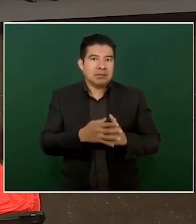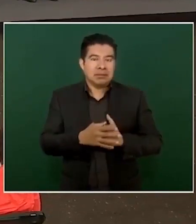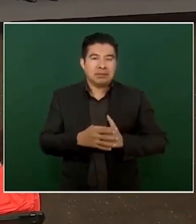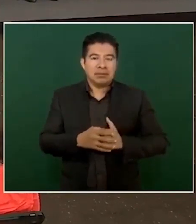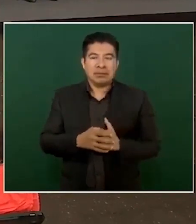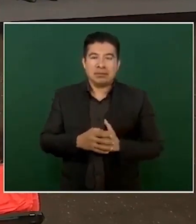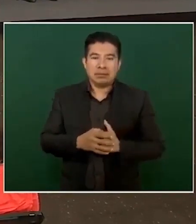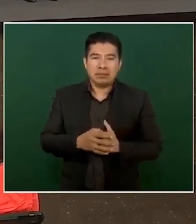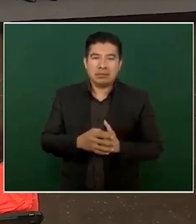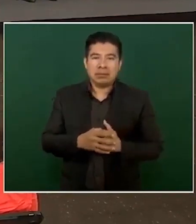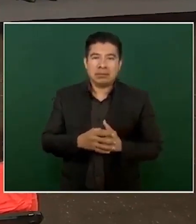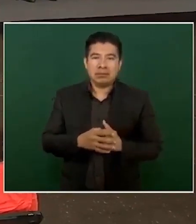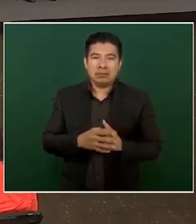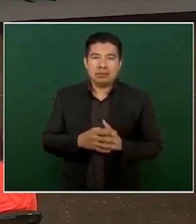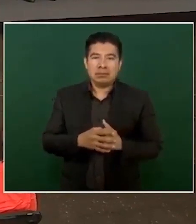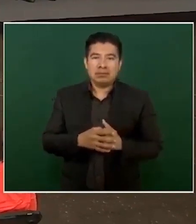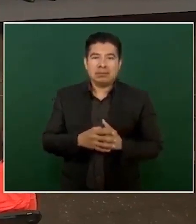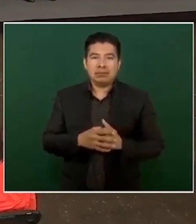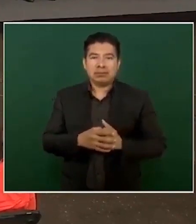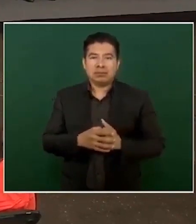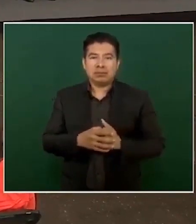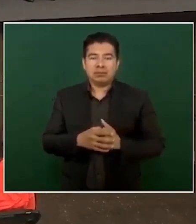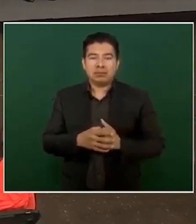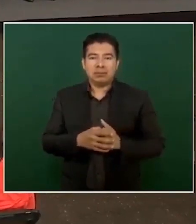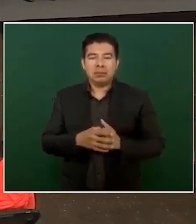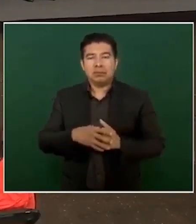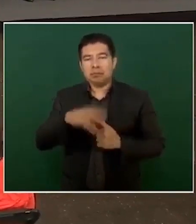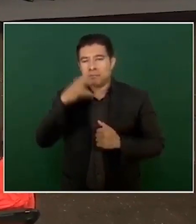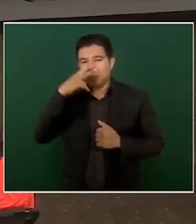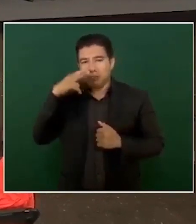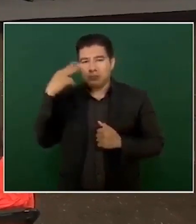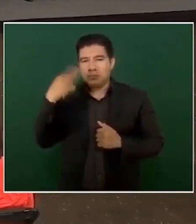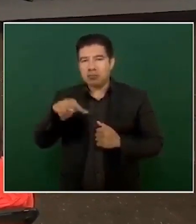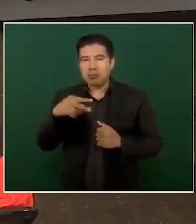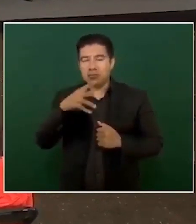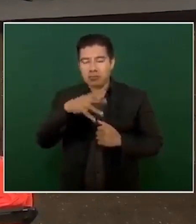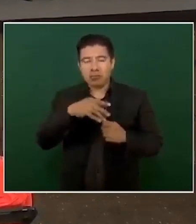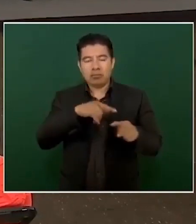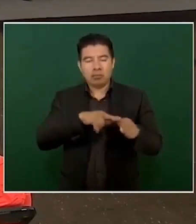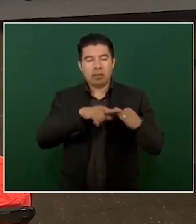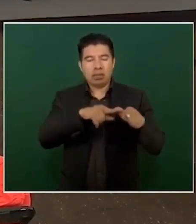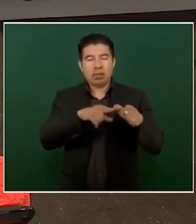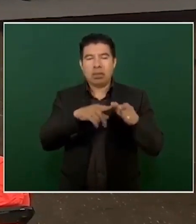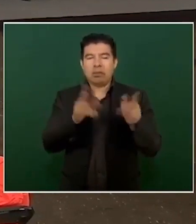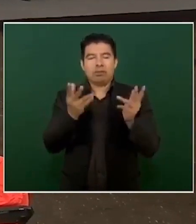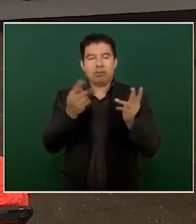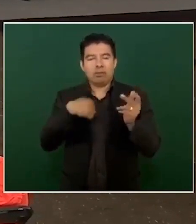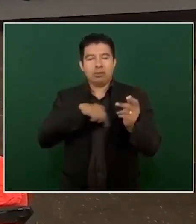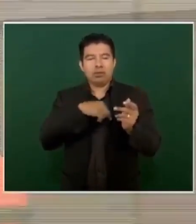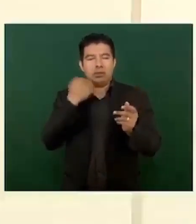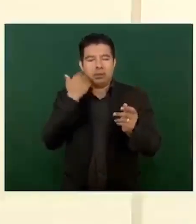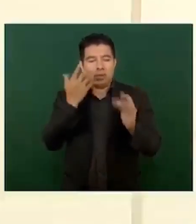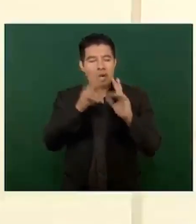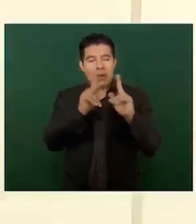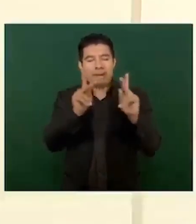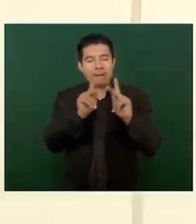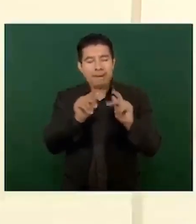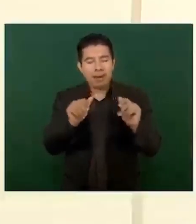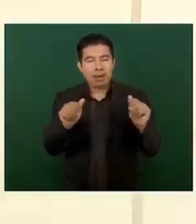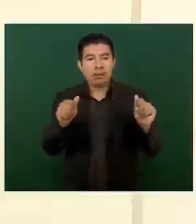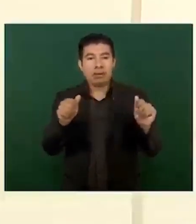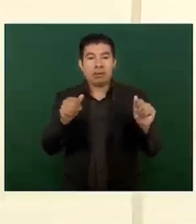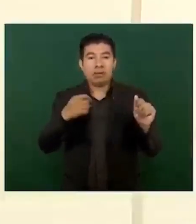México es un país Pacifista Que ha optado Por la no violencia